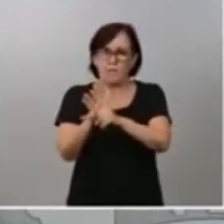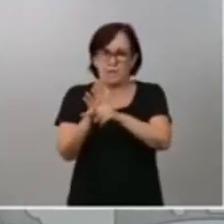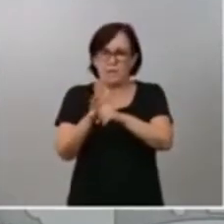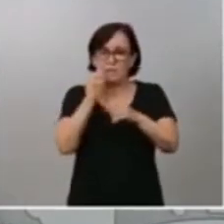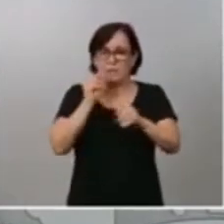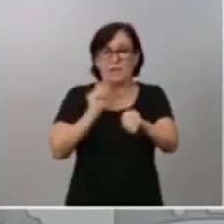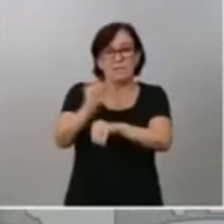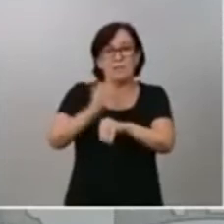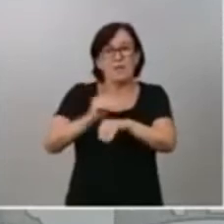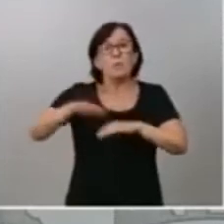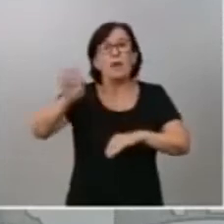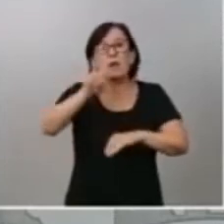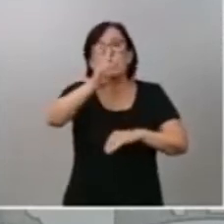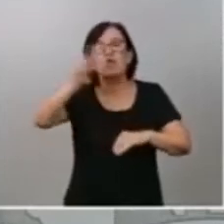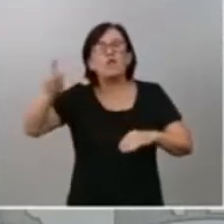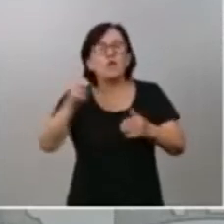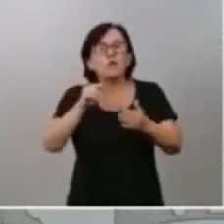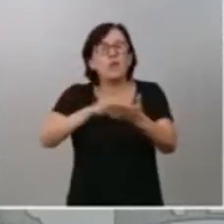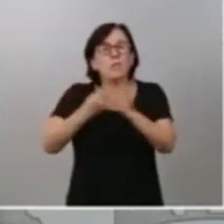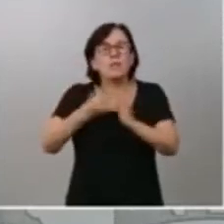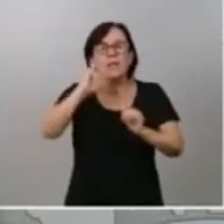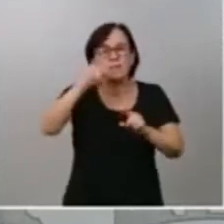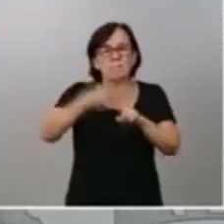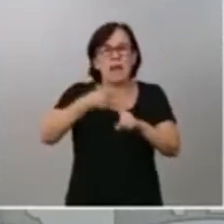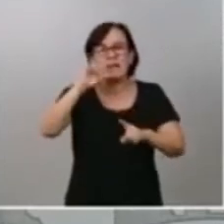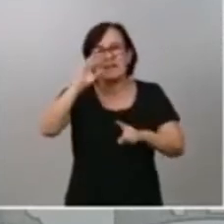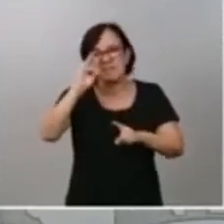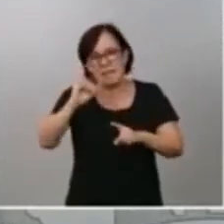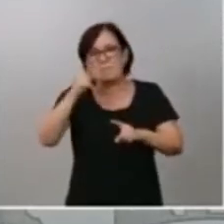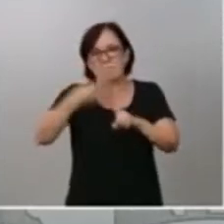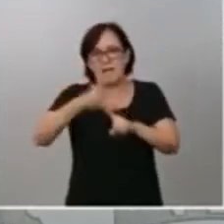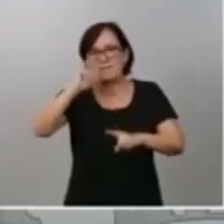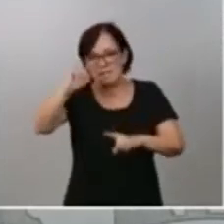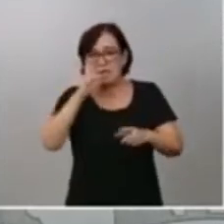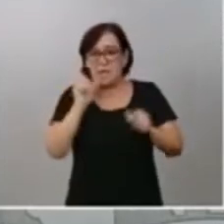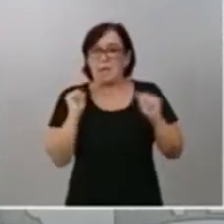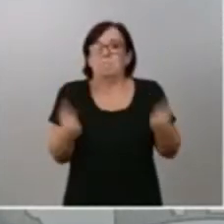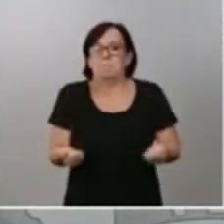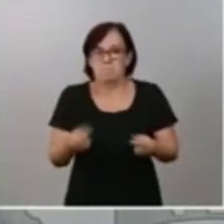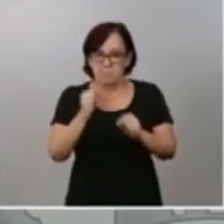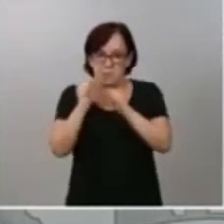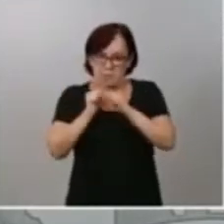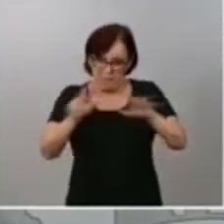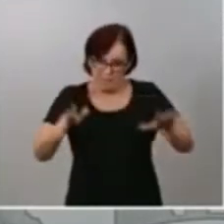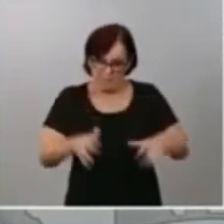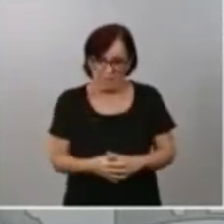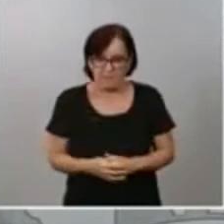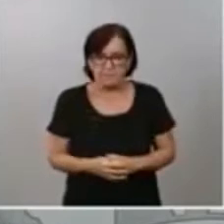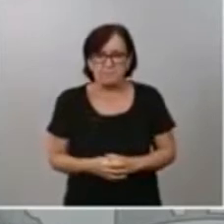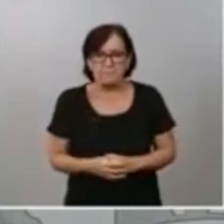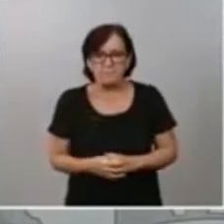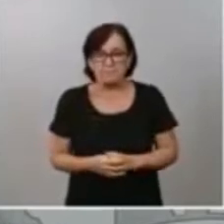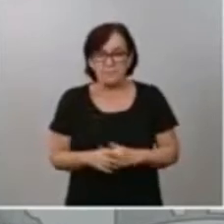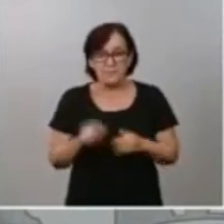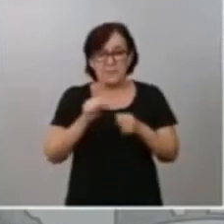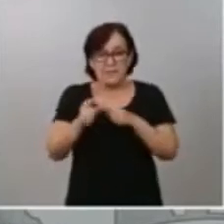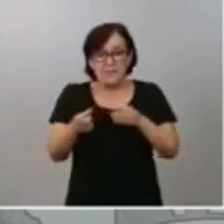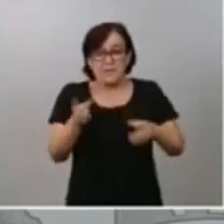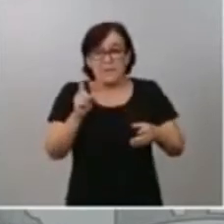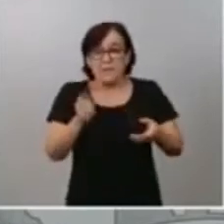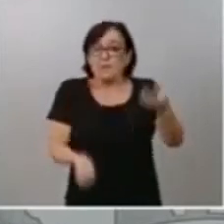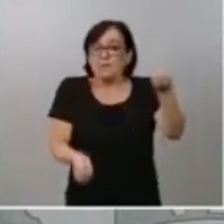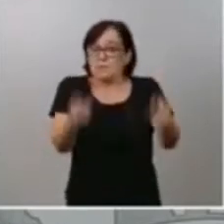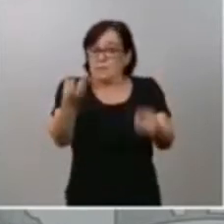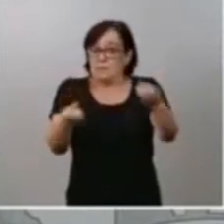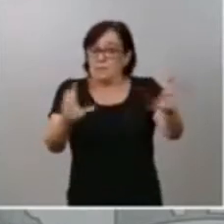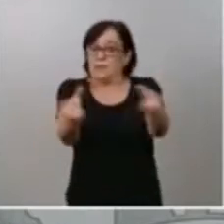200 proyectos de I+, D+, I iniciados desde la pandemia. Y de cara a los rebrotes, que sé que es algo que